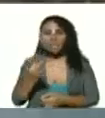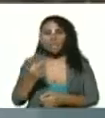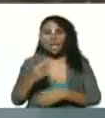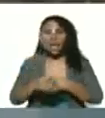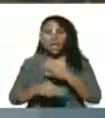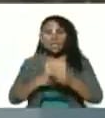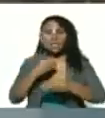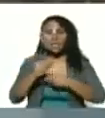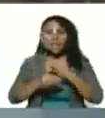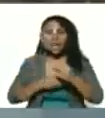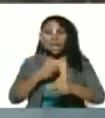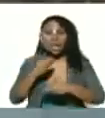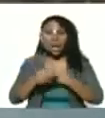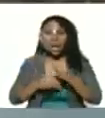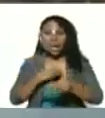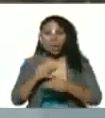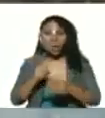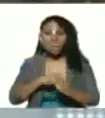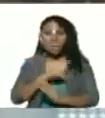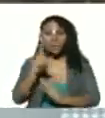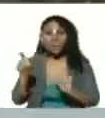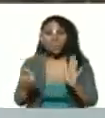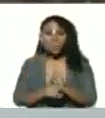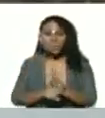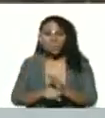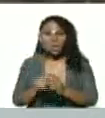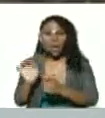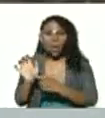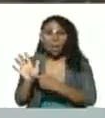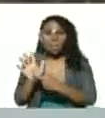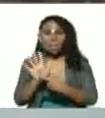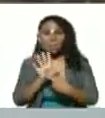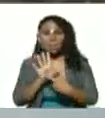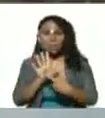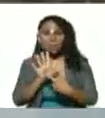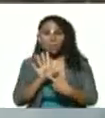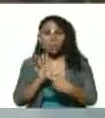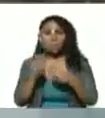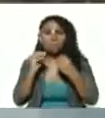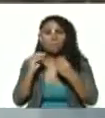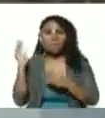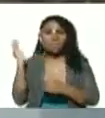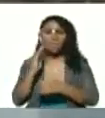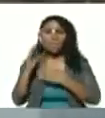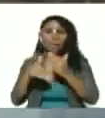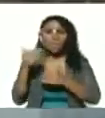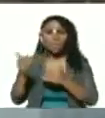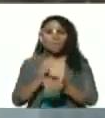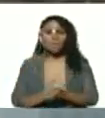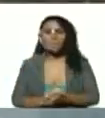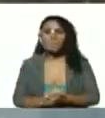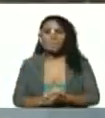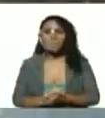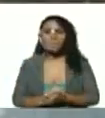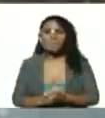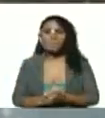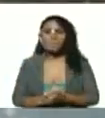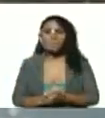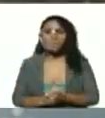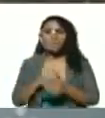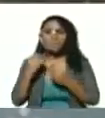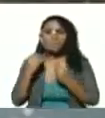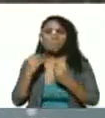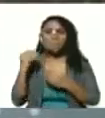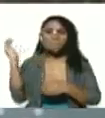el soporte el ejemplo para lo que vino después para lo que